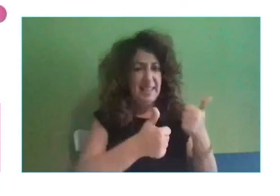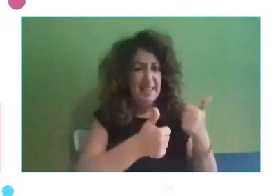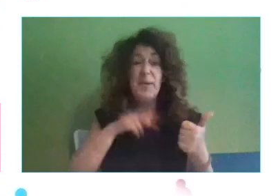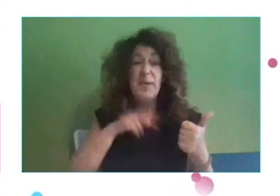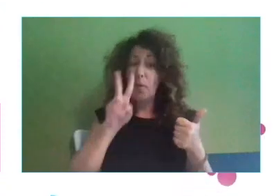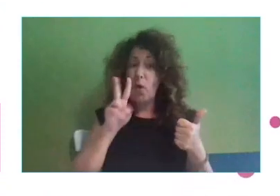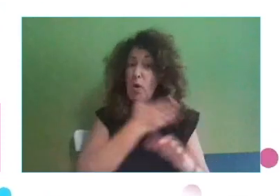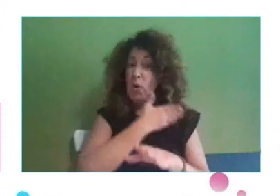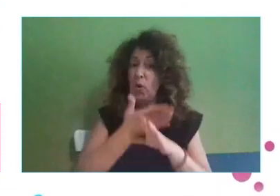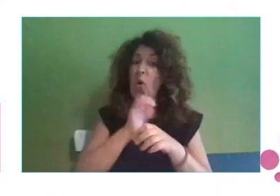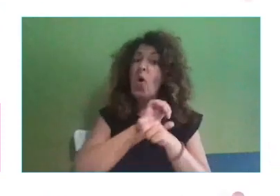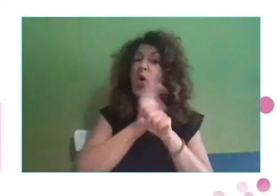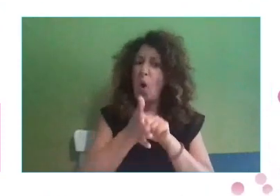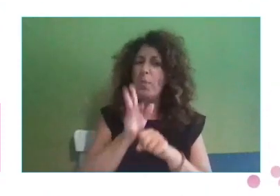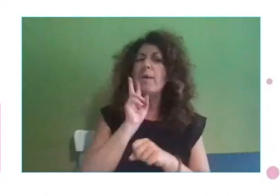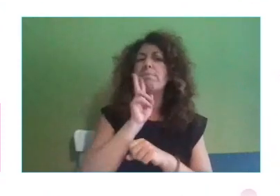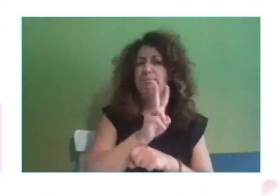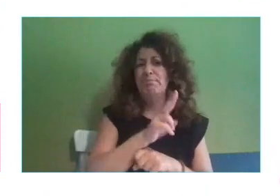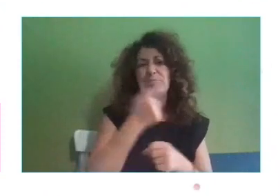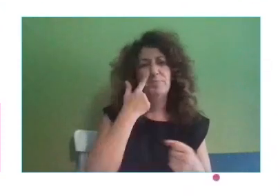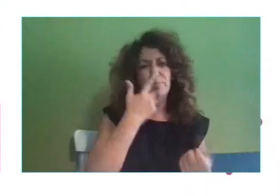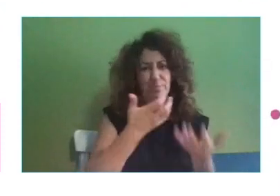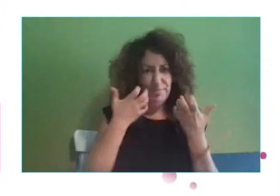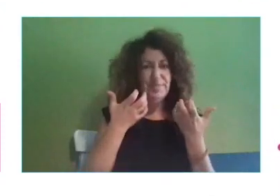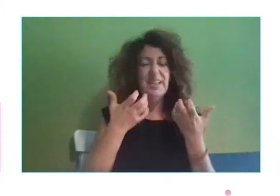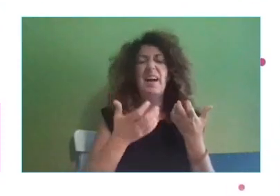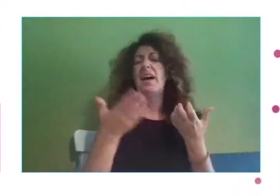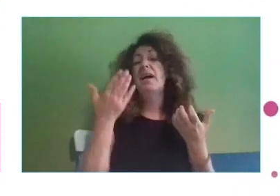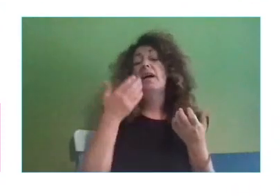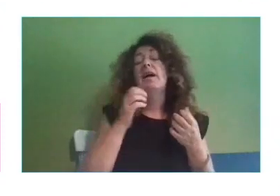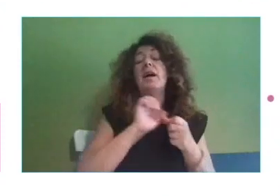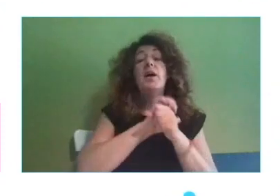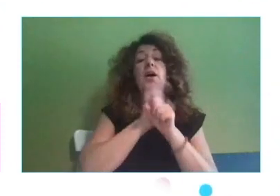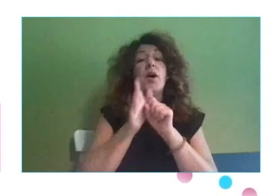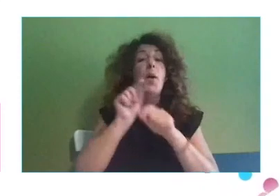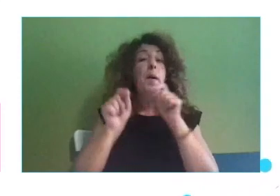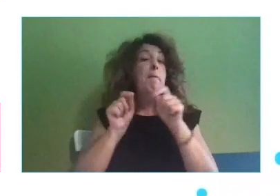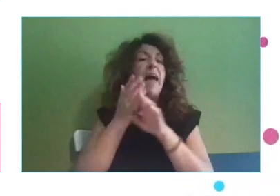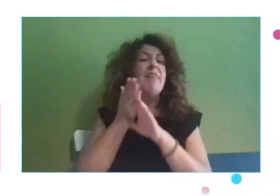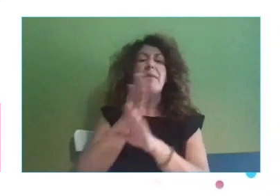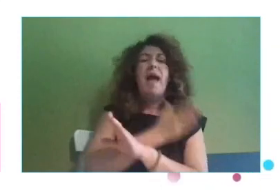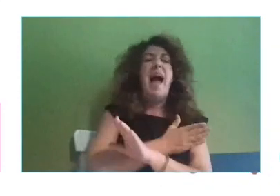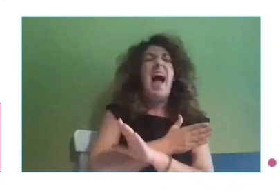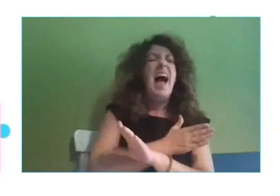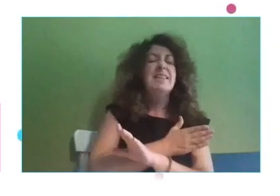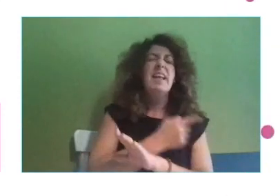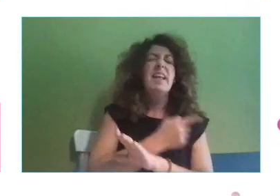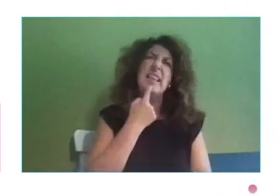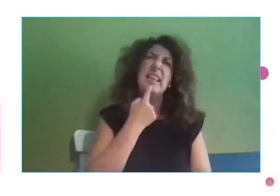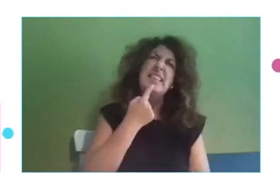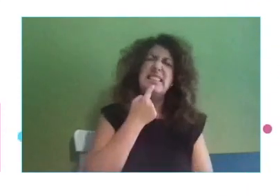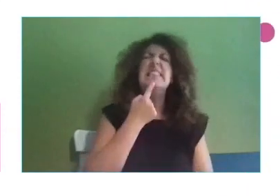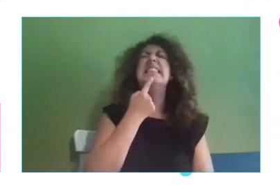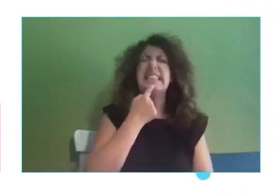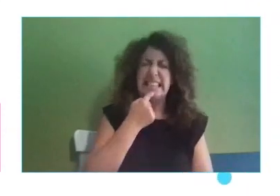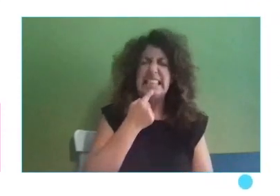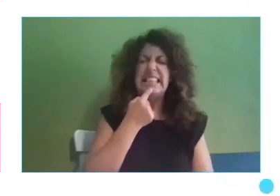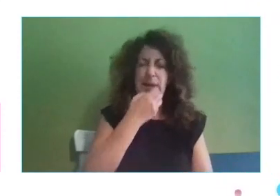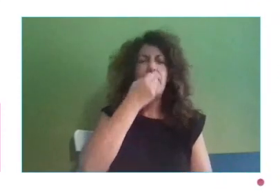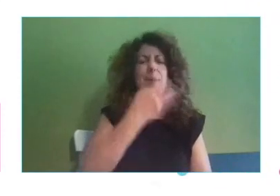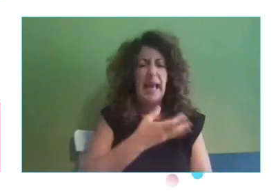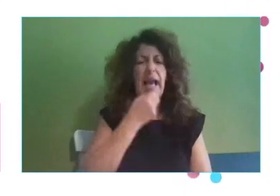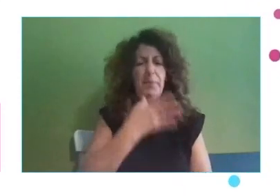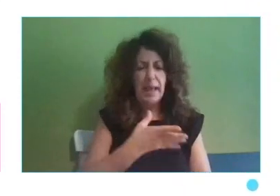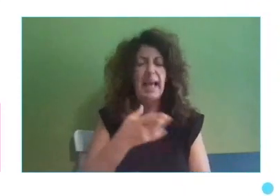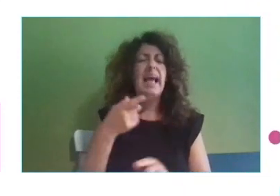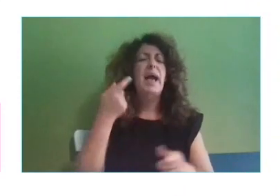Antes de la pandemia nosotros hablábamos con muchas PYMES, sí, la digitalización está muy bien, el marketing digital, pero después de la